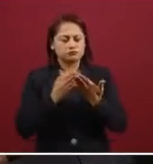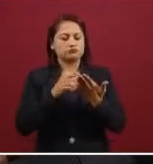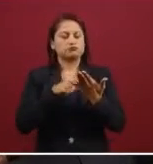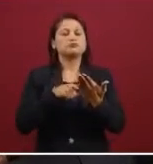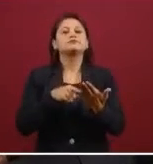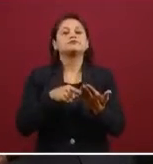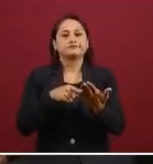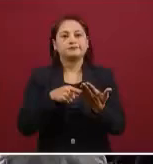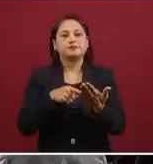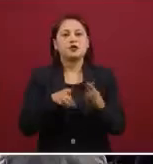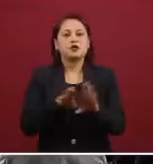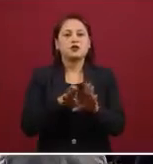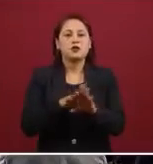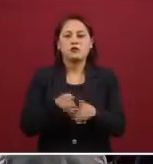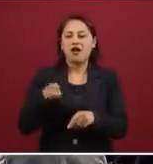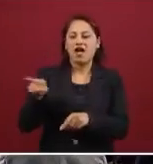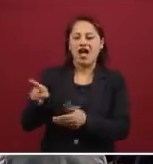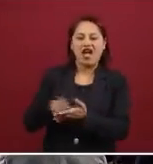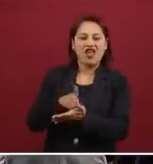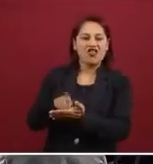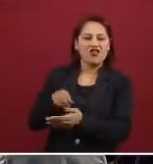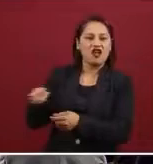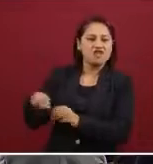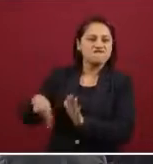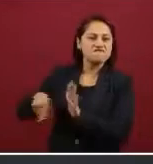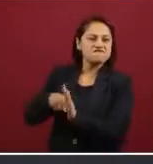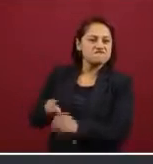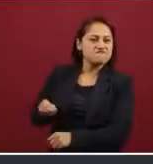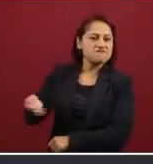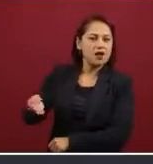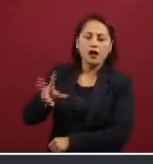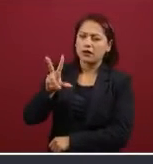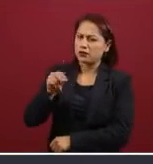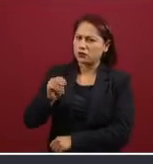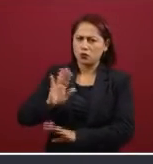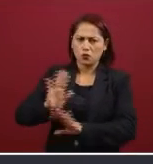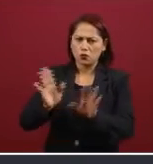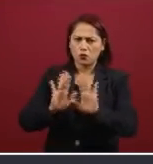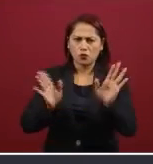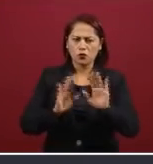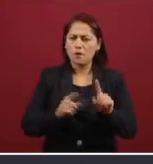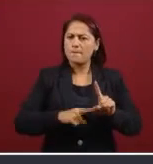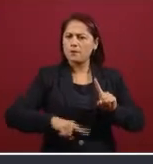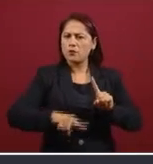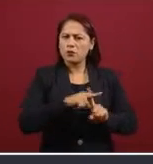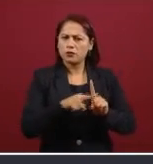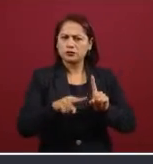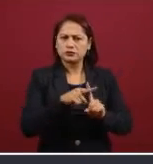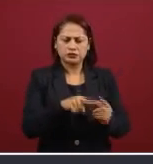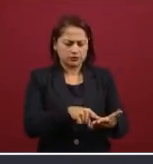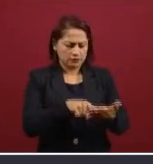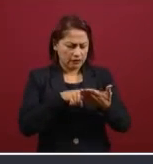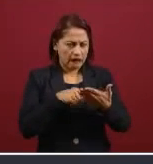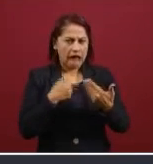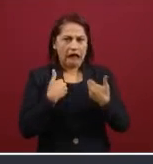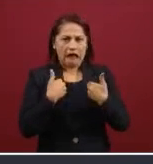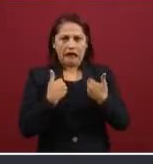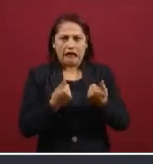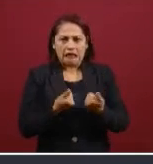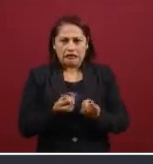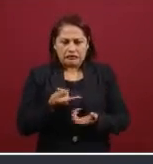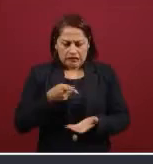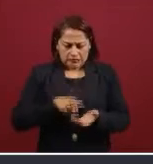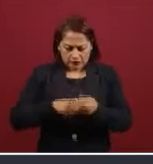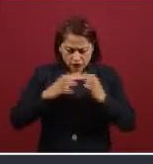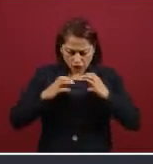consumen, podamos entender qué pasa en nuestro cuerpo, qué provoca en nuestra mente las sustancias